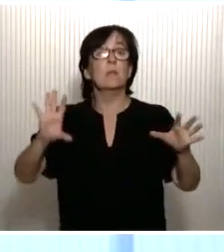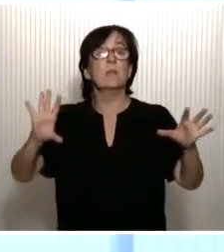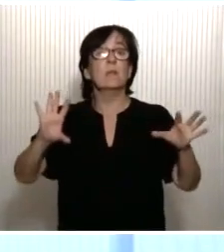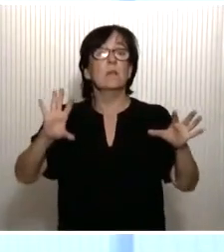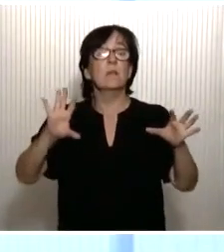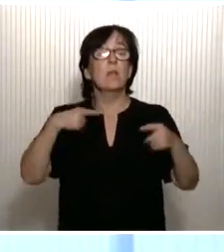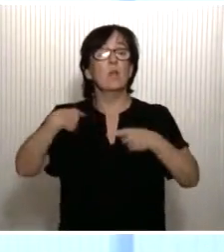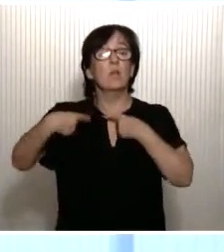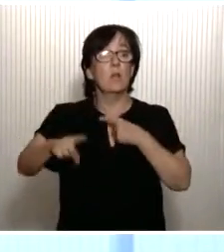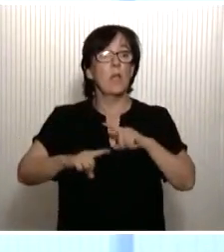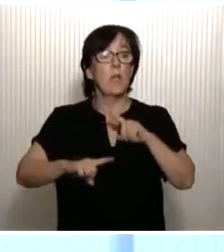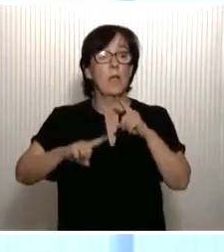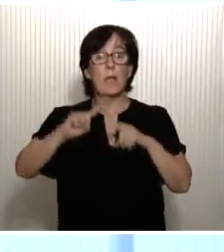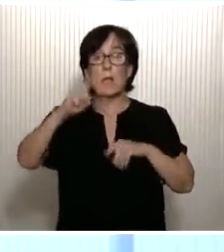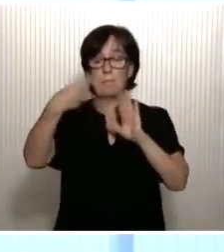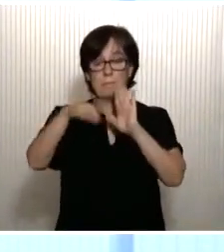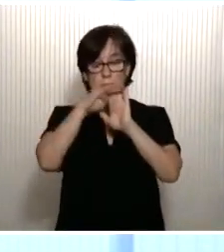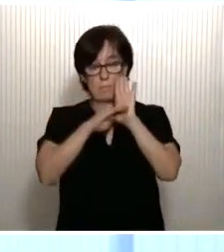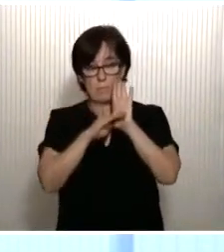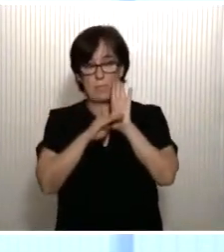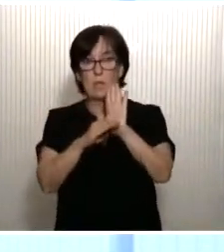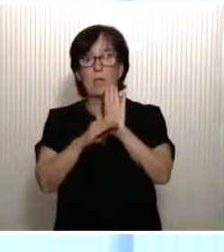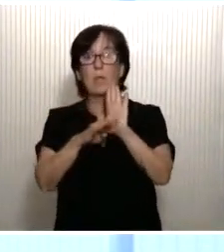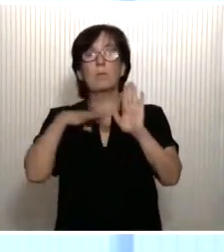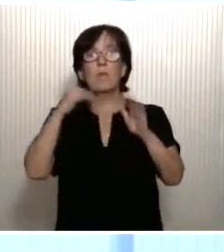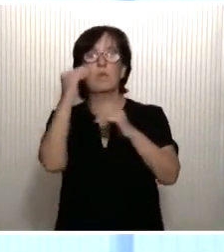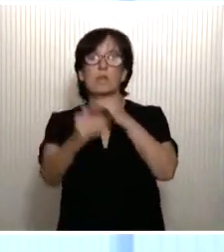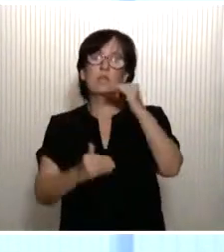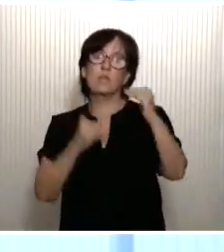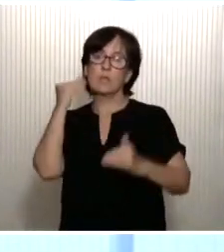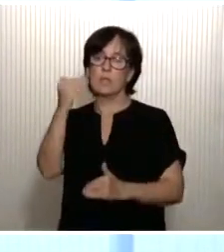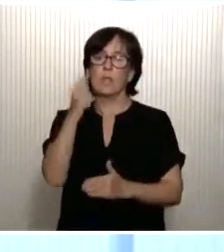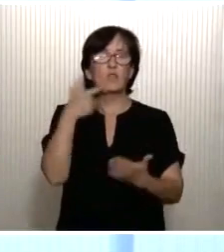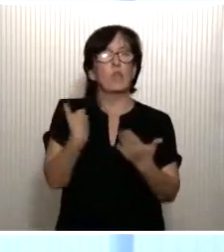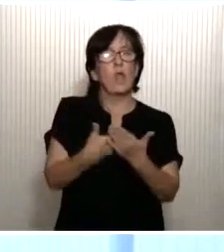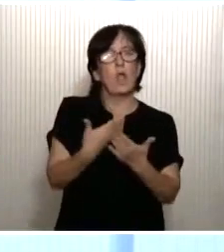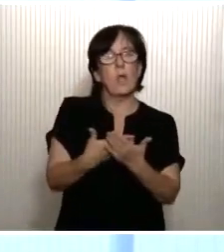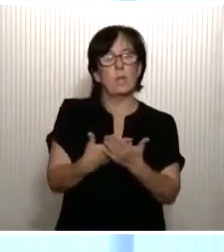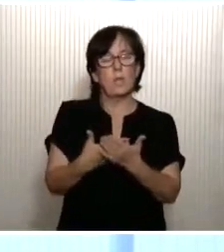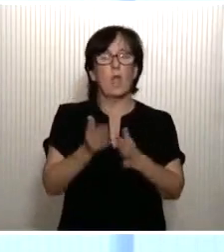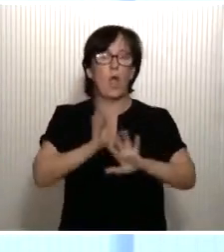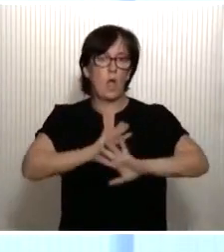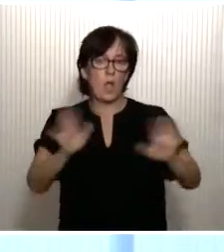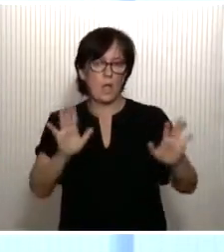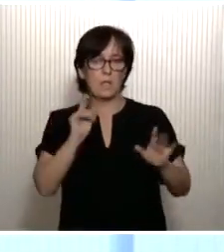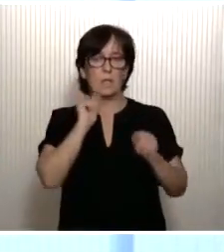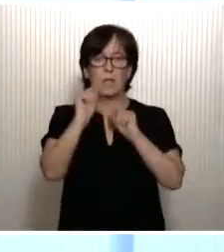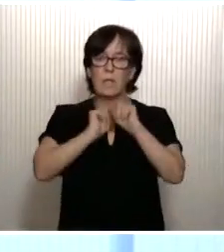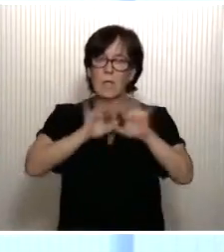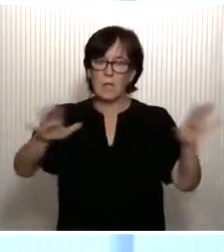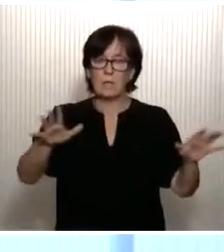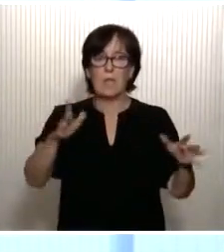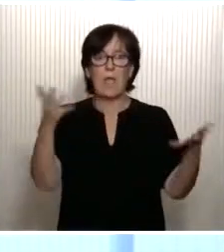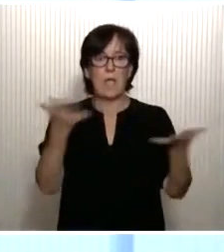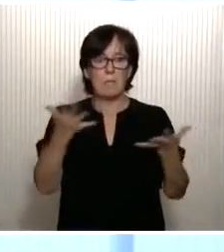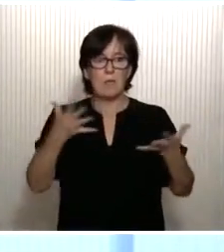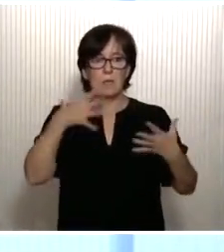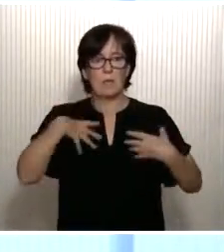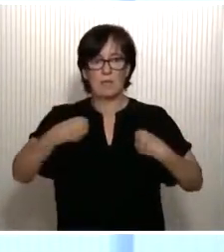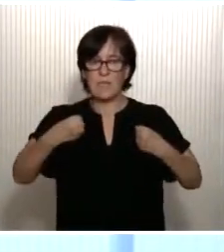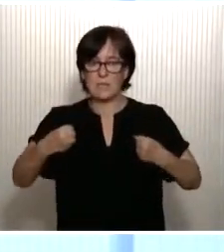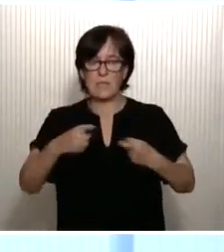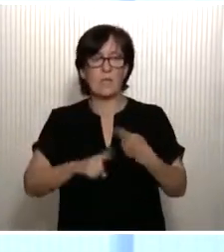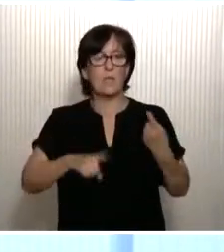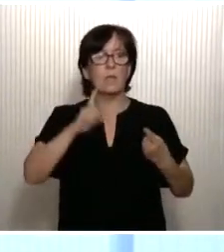la primera condición sería esa, para poder superar con garantías este drama, esta pandemia, esta emergencia sanitaria, económica y social.